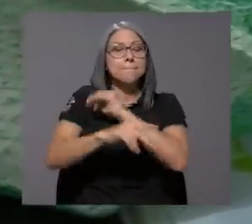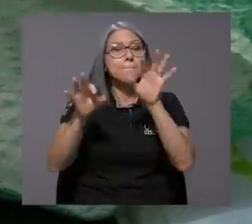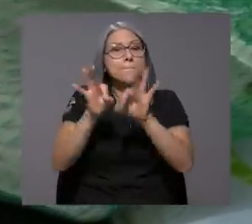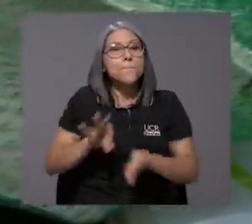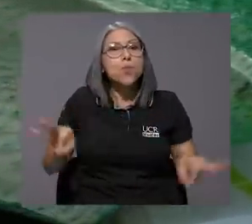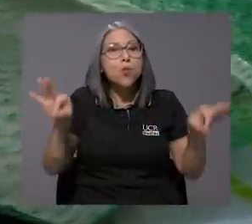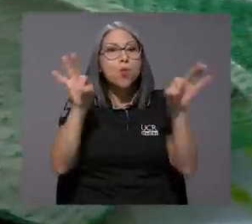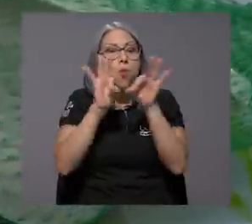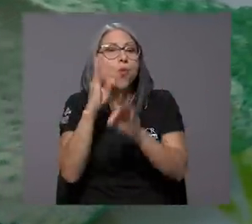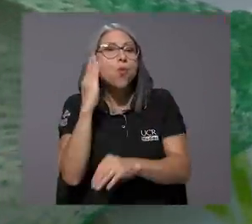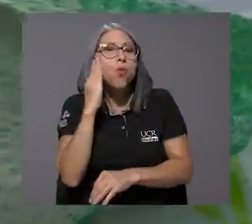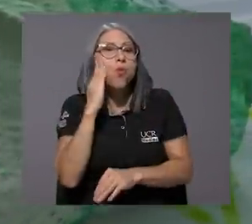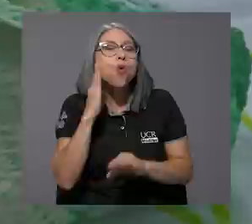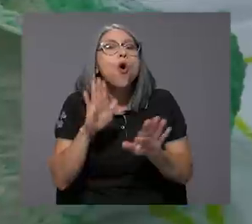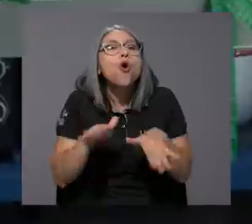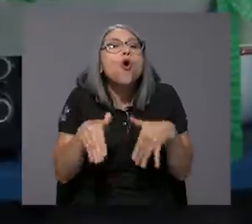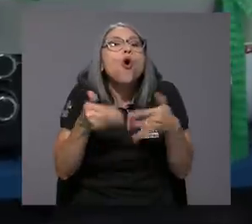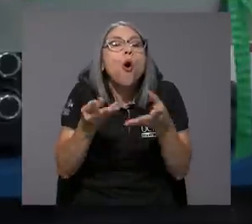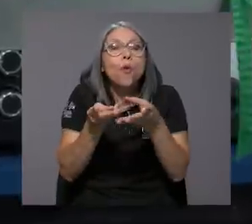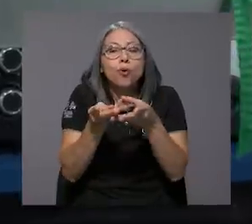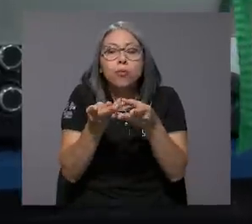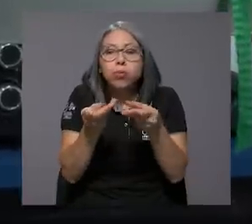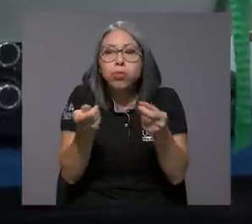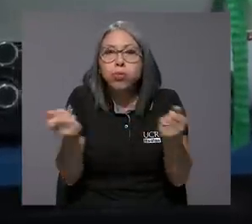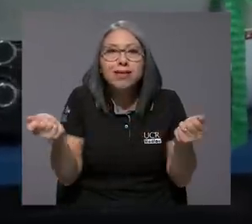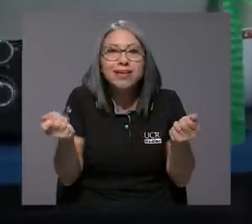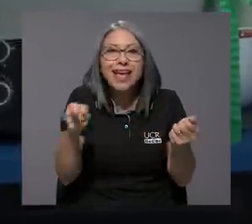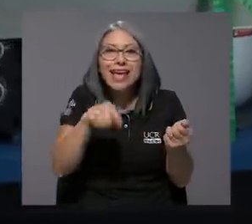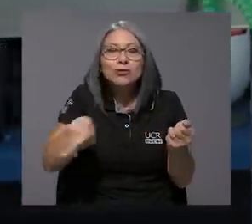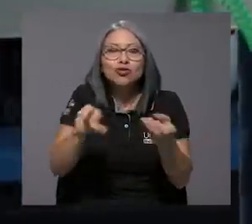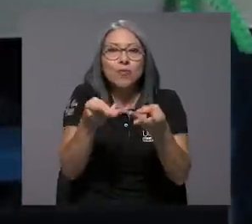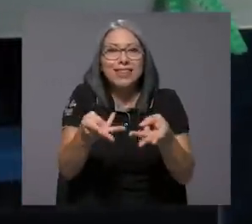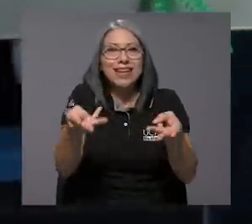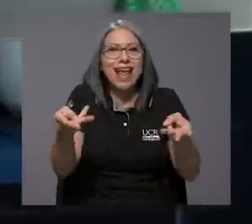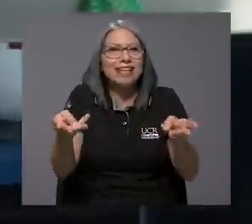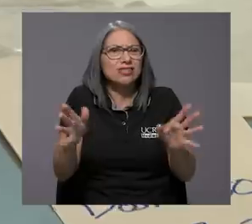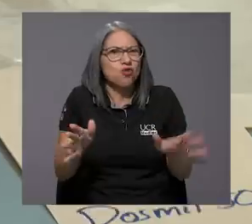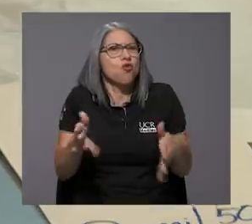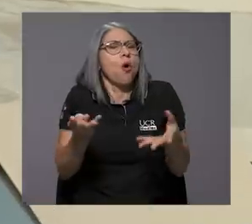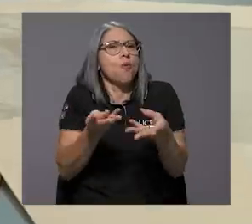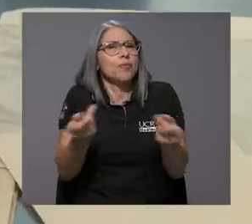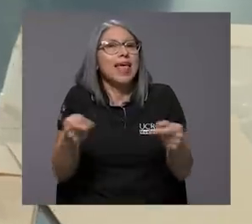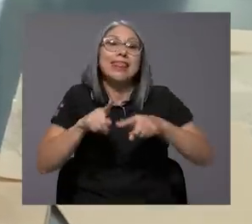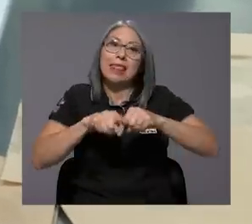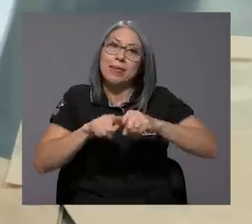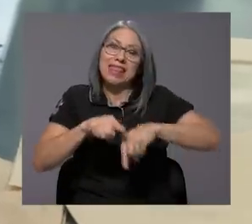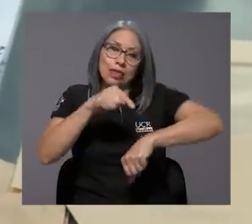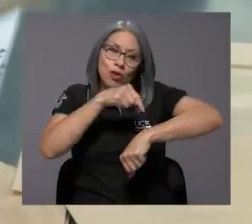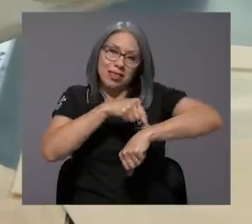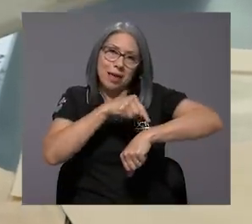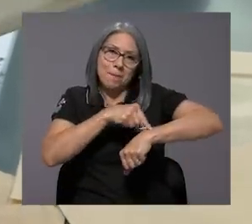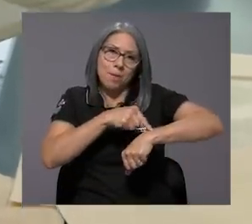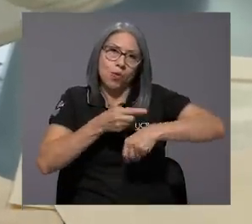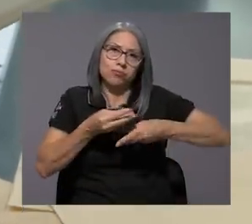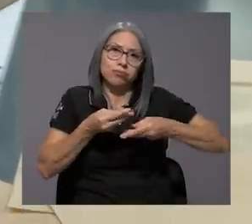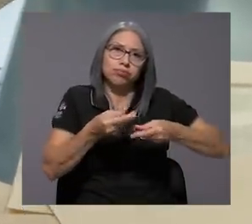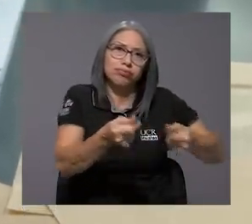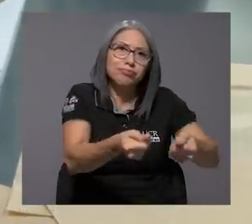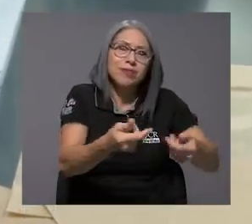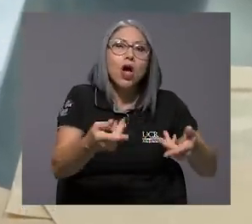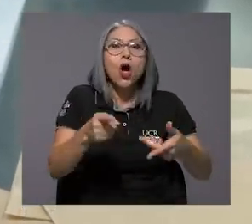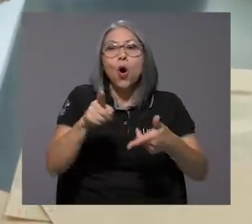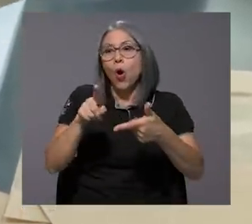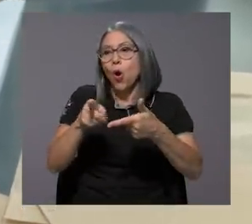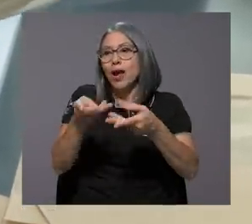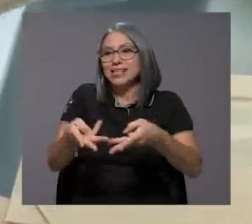muy importante también saber cómo se degradan estos materiales, porque dependiendo de qué tan rápido se degrada, de